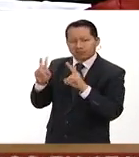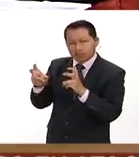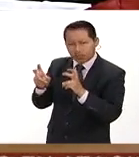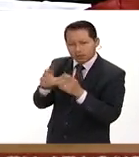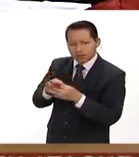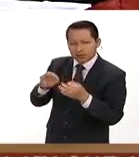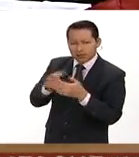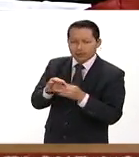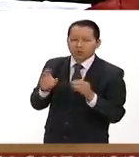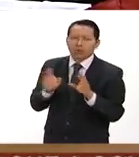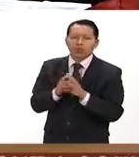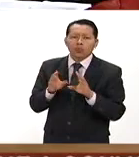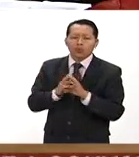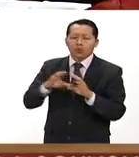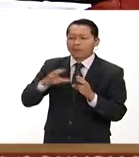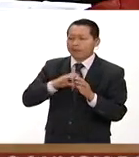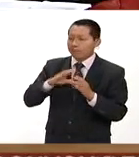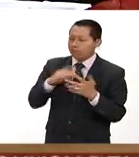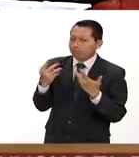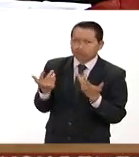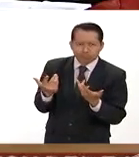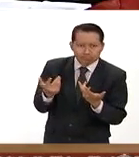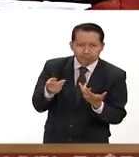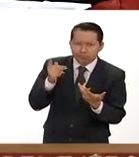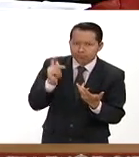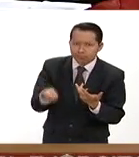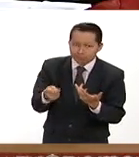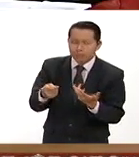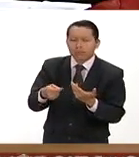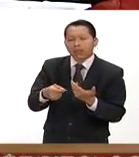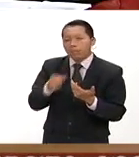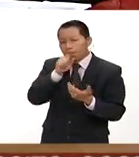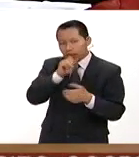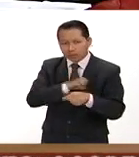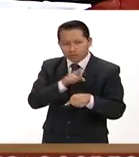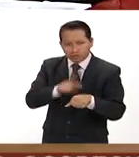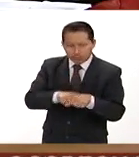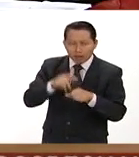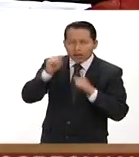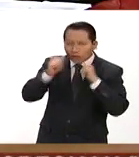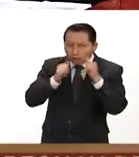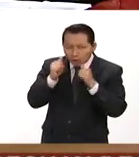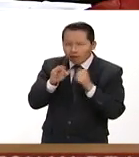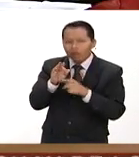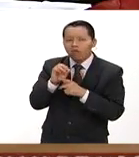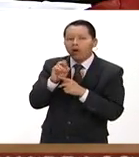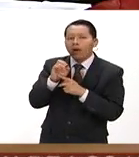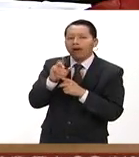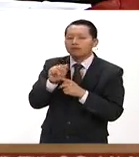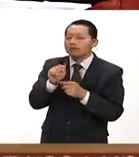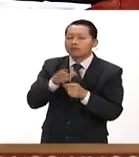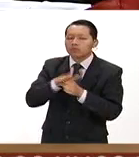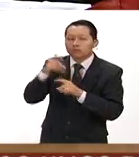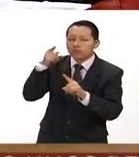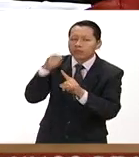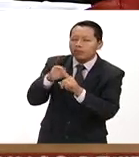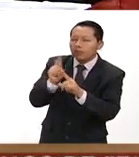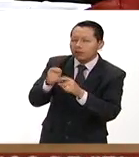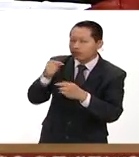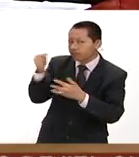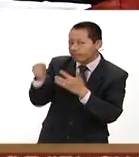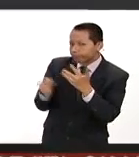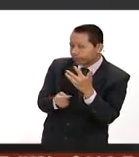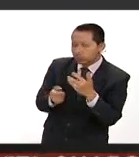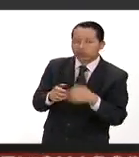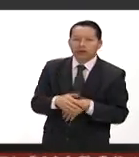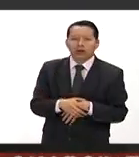las gamas que pueden haber en torno a esta especialidad de antropología forense a quien va dirigida esta especialidad